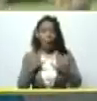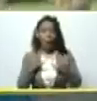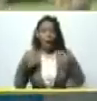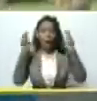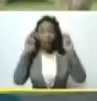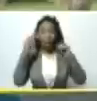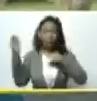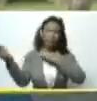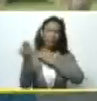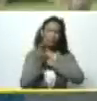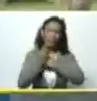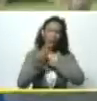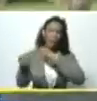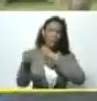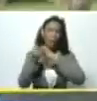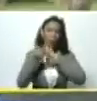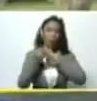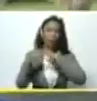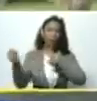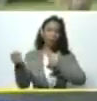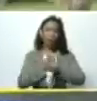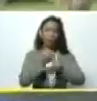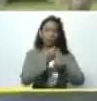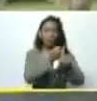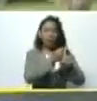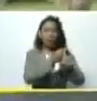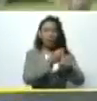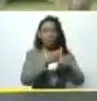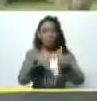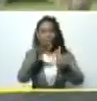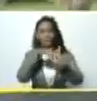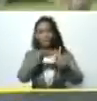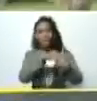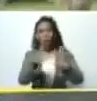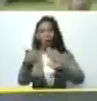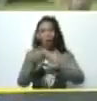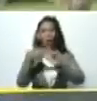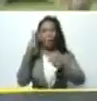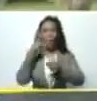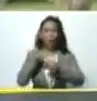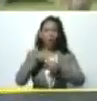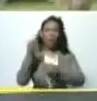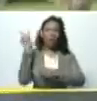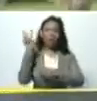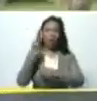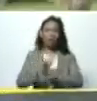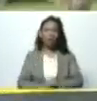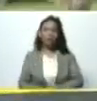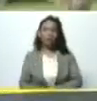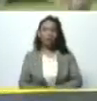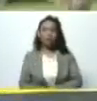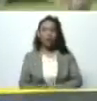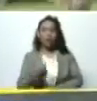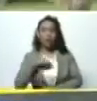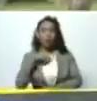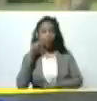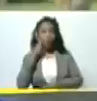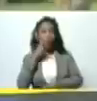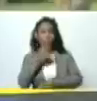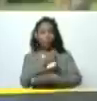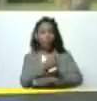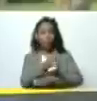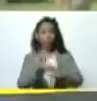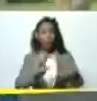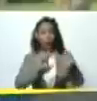de las sanciones de los ataques de las agresiones de la persecución contra el petróleo venezolano hemos ido encontrando el